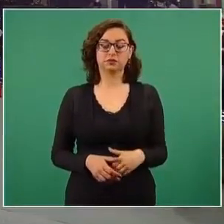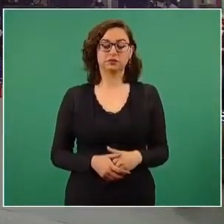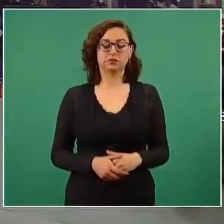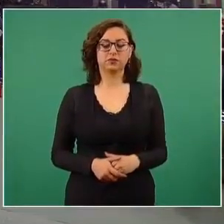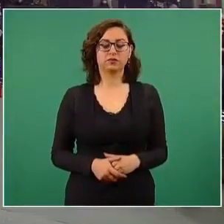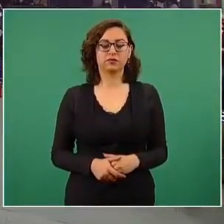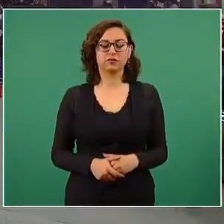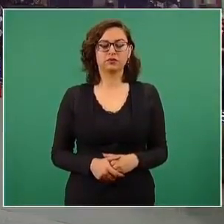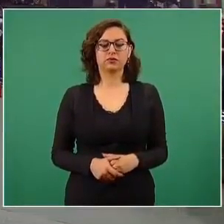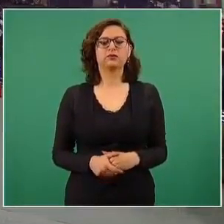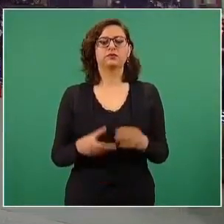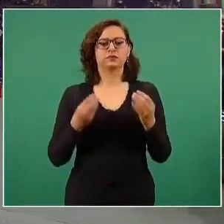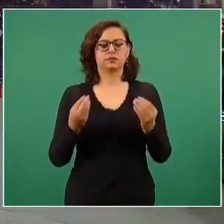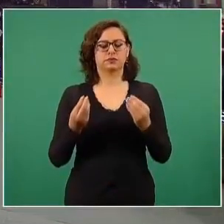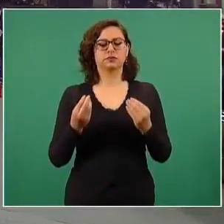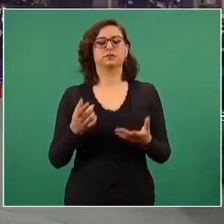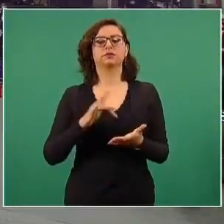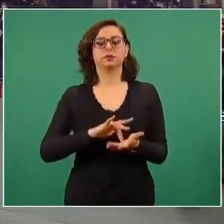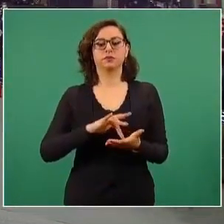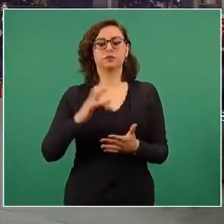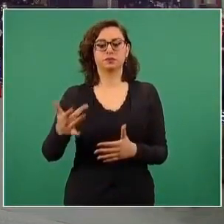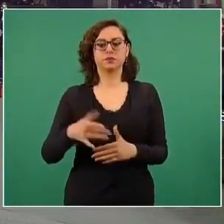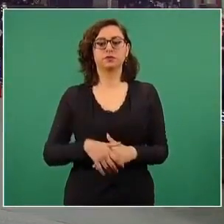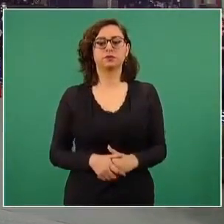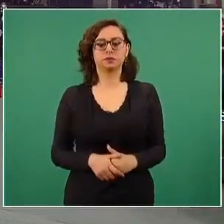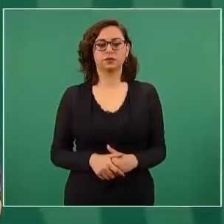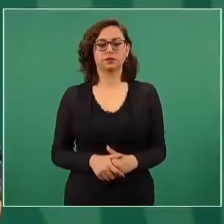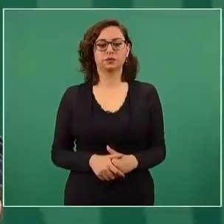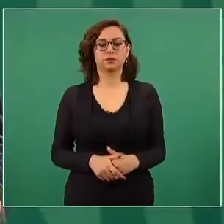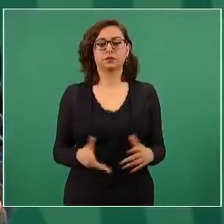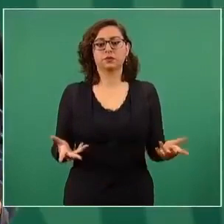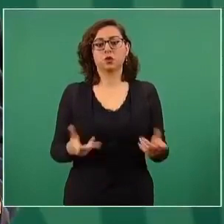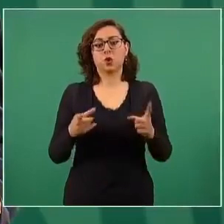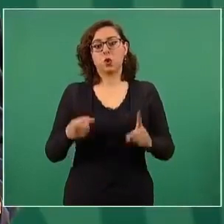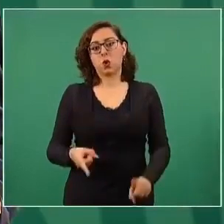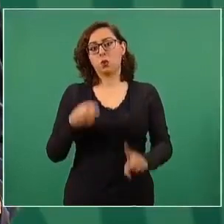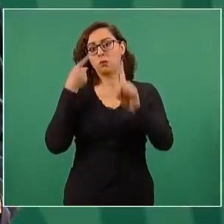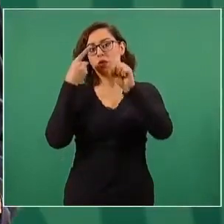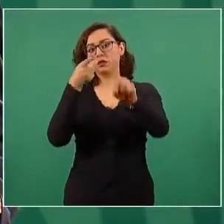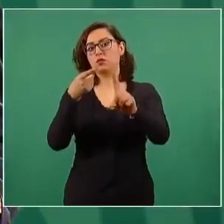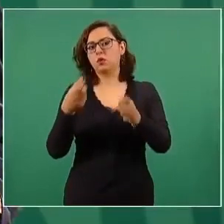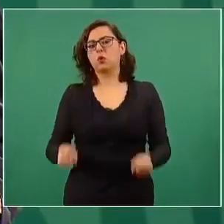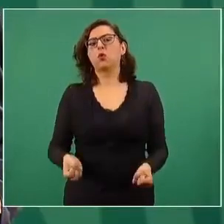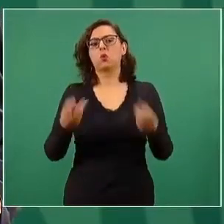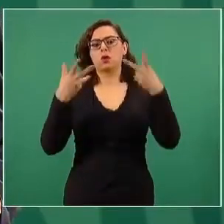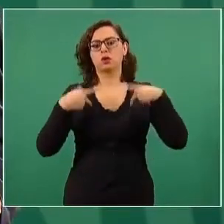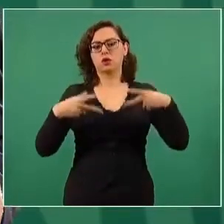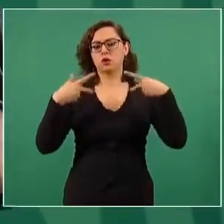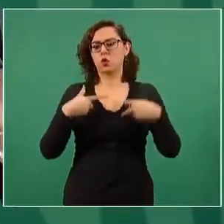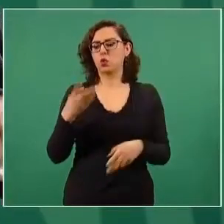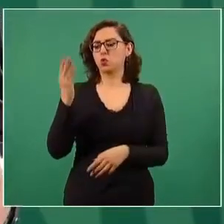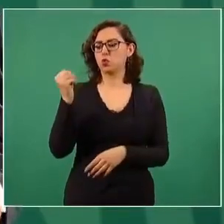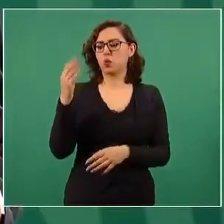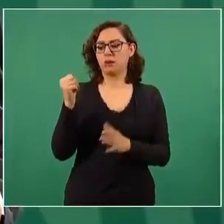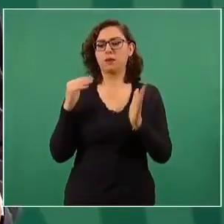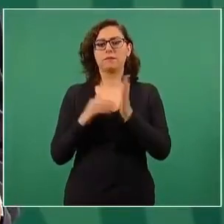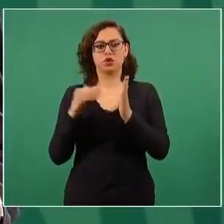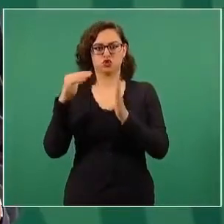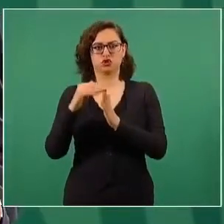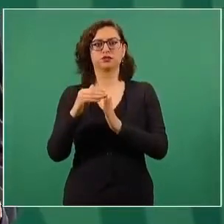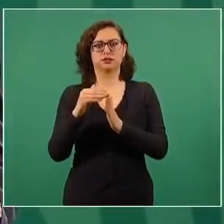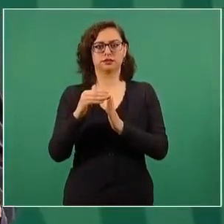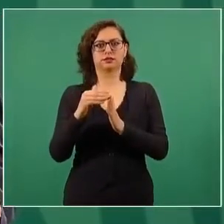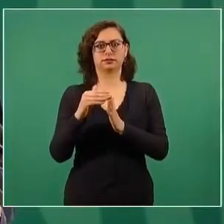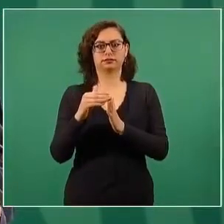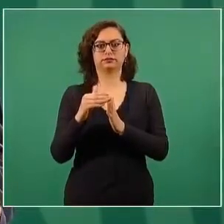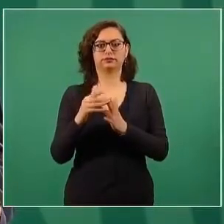Muchas gracias por la pregunta. Sí, en efecto, la meta que pusimos es poco más de 9 millones, que representa poco